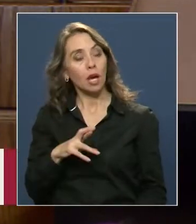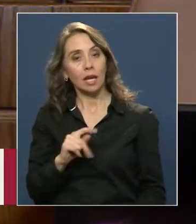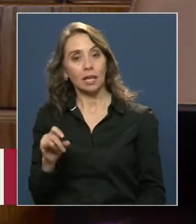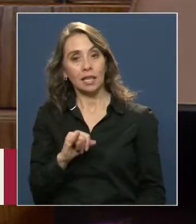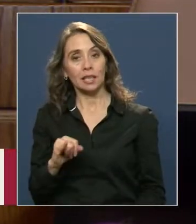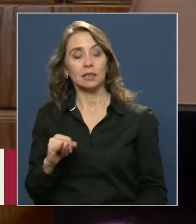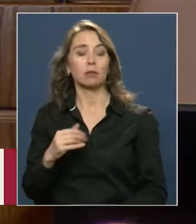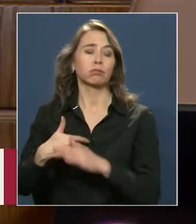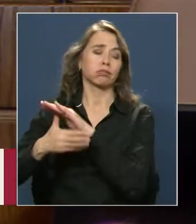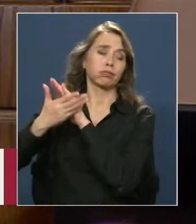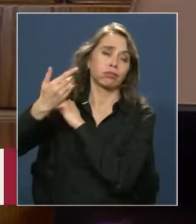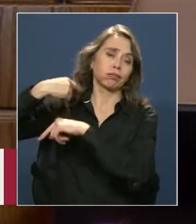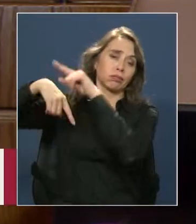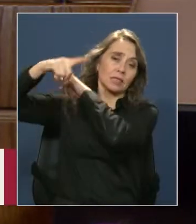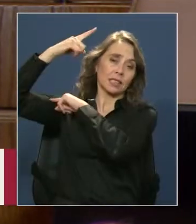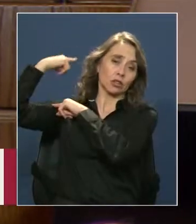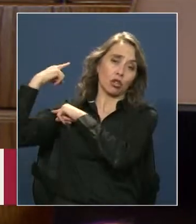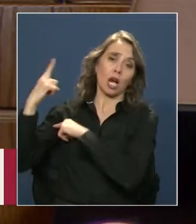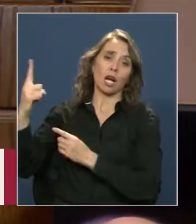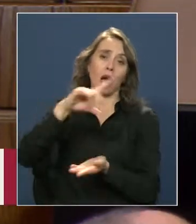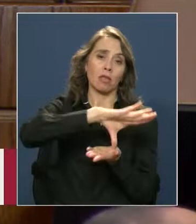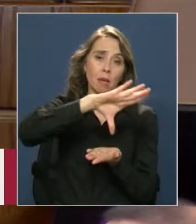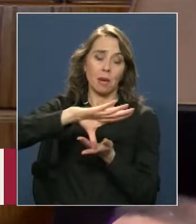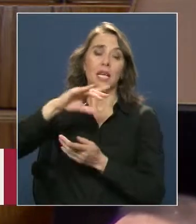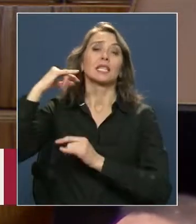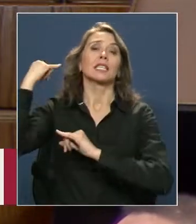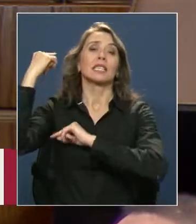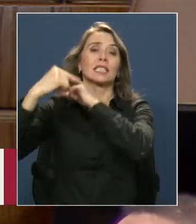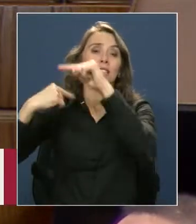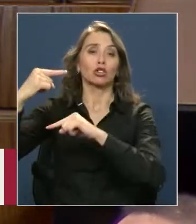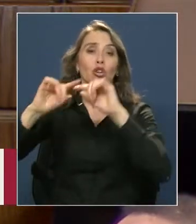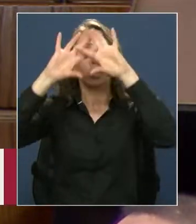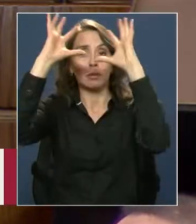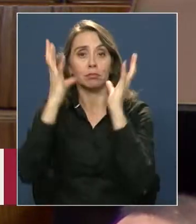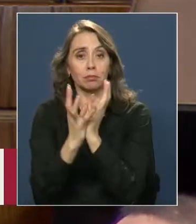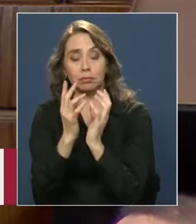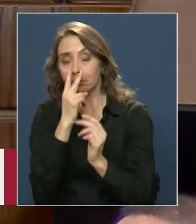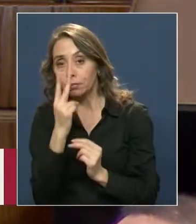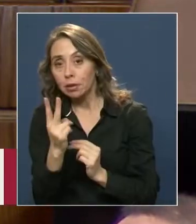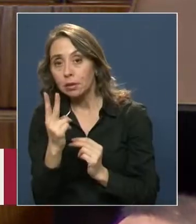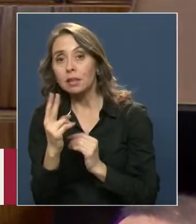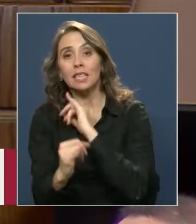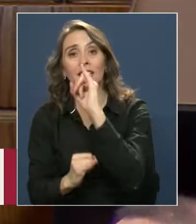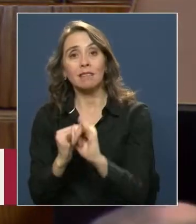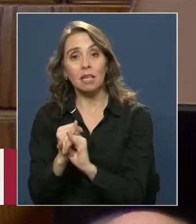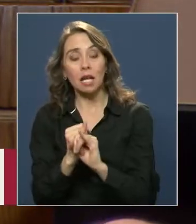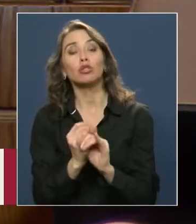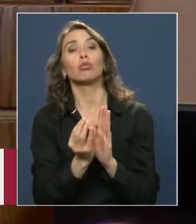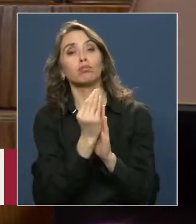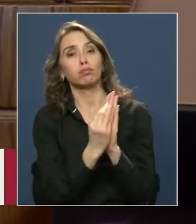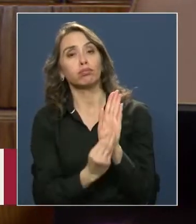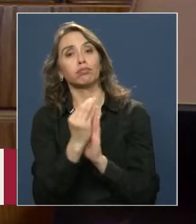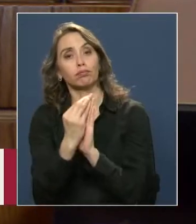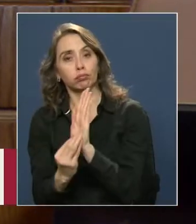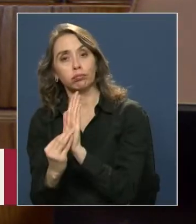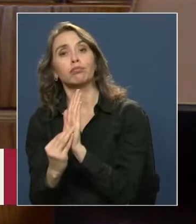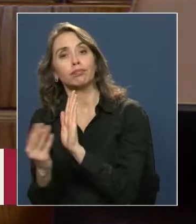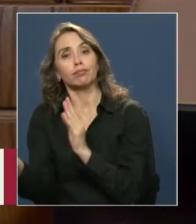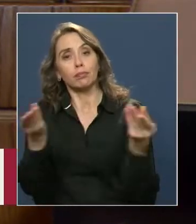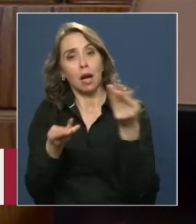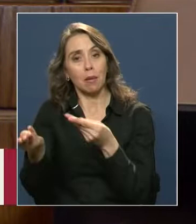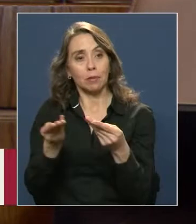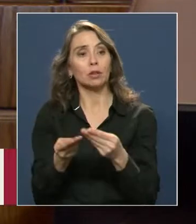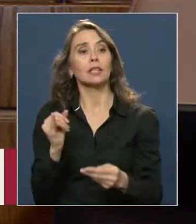de décadas de historia nacional e internacional, se puedan ver representadas. Pero lo que debemos zanjar hoy día, si es que la